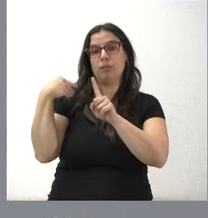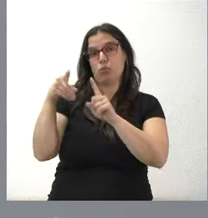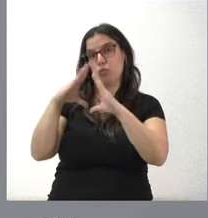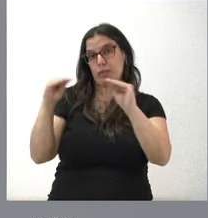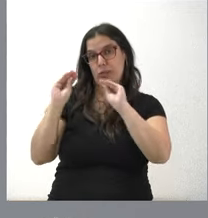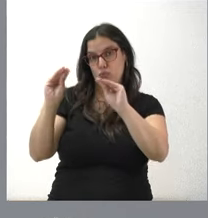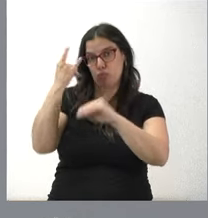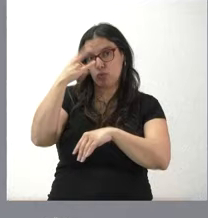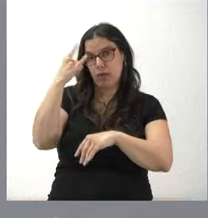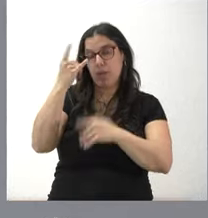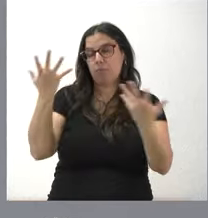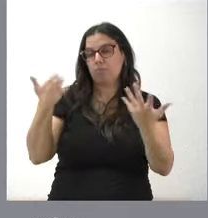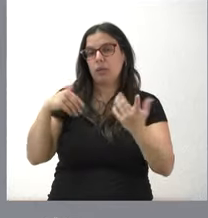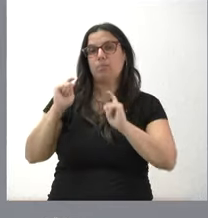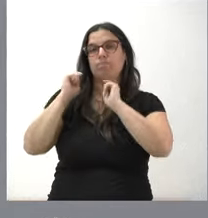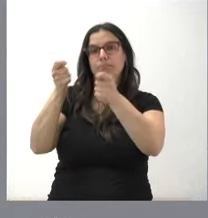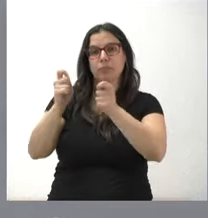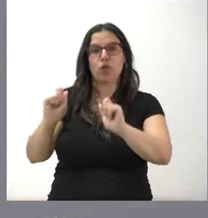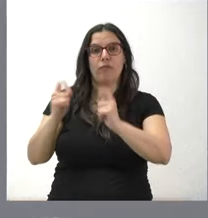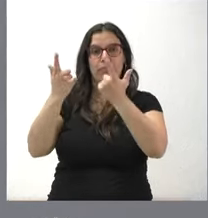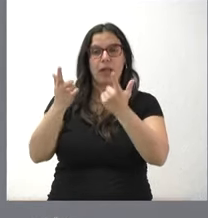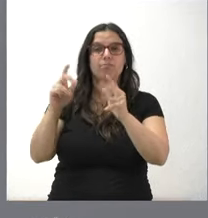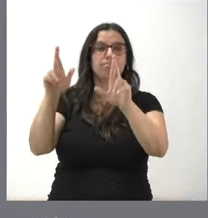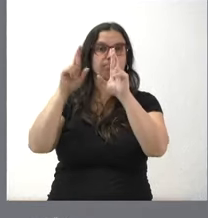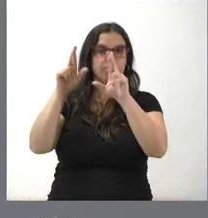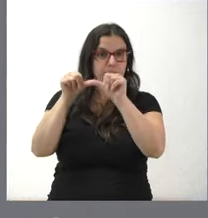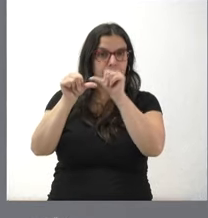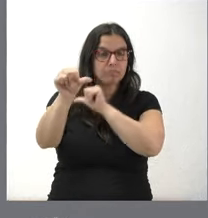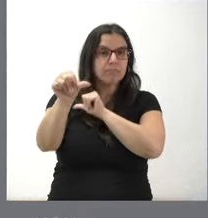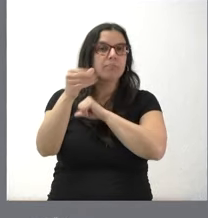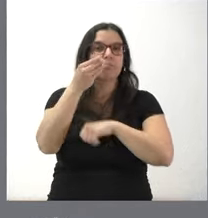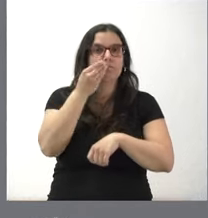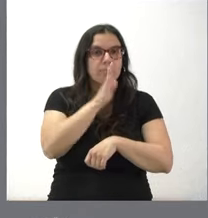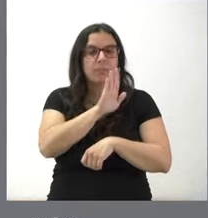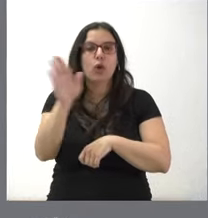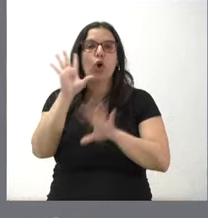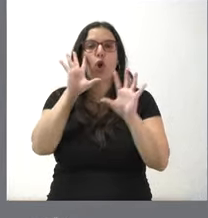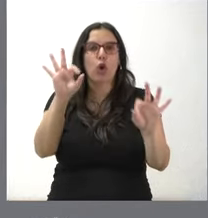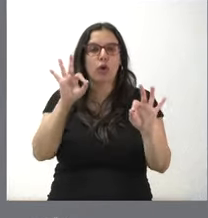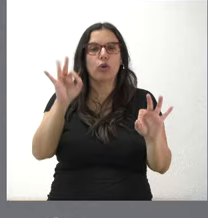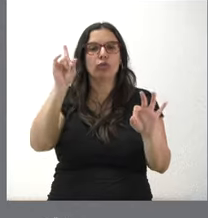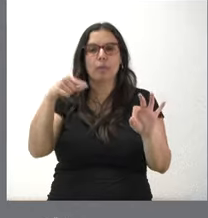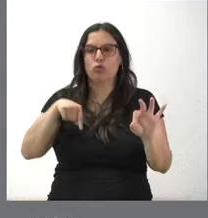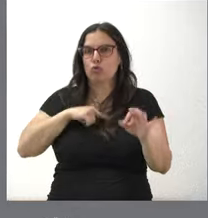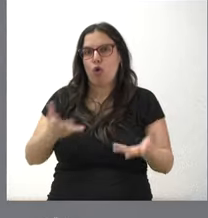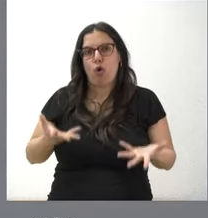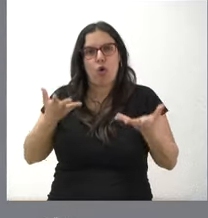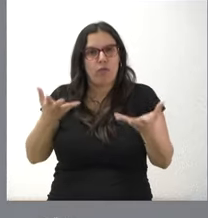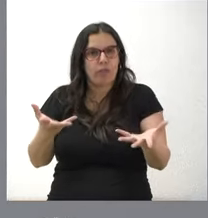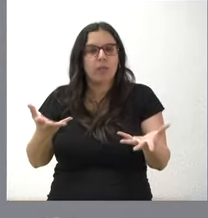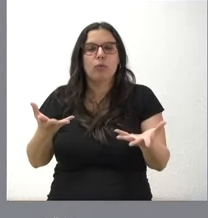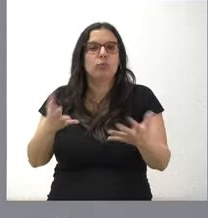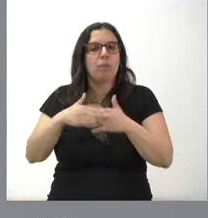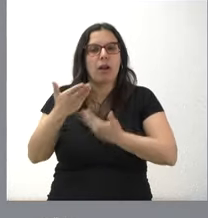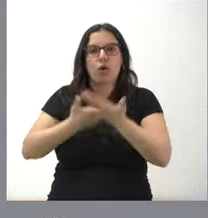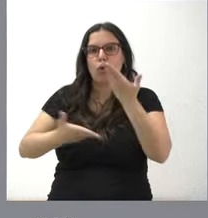universidad. De esta forma, es nombrado rector. Le deseamos la mejor de las fortunas y, lógicamente, como es normal, nos ponemos a su disposición para colaborar